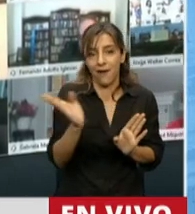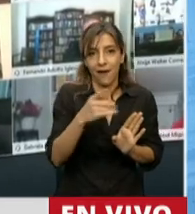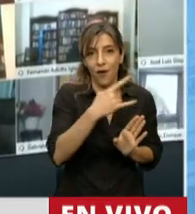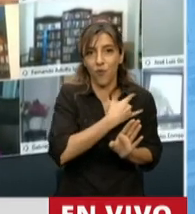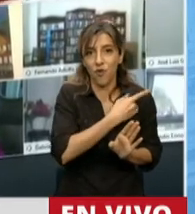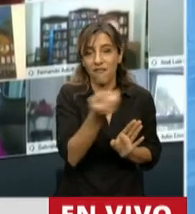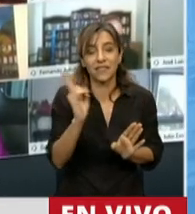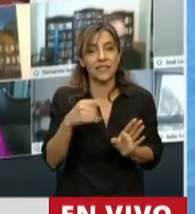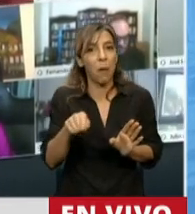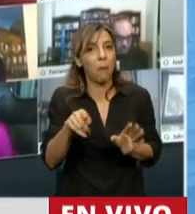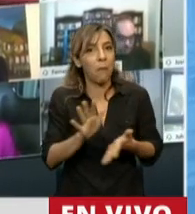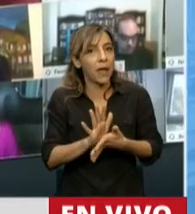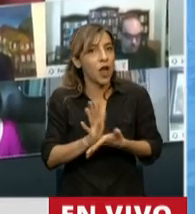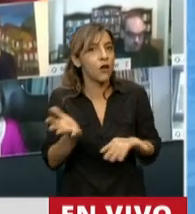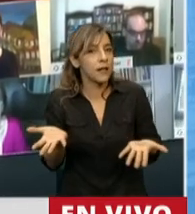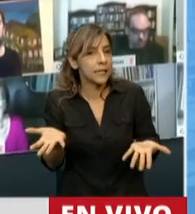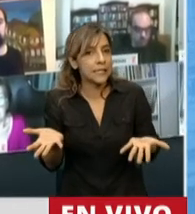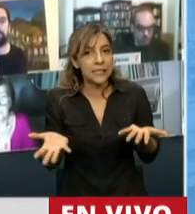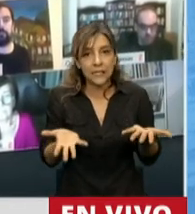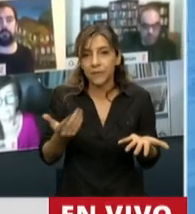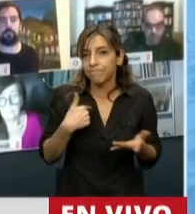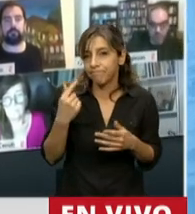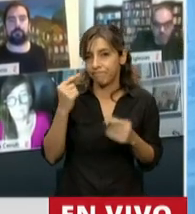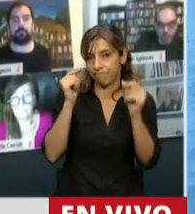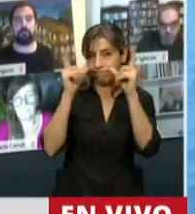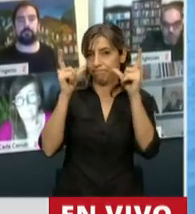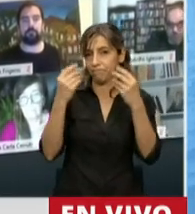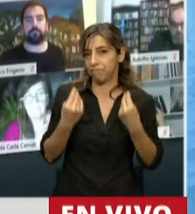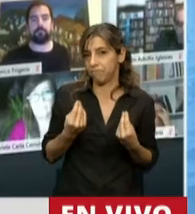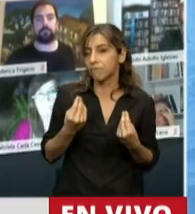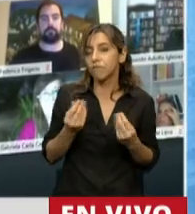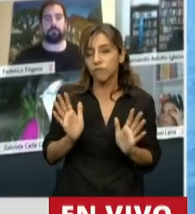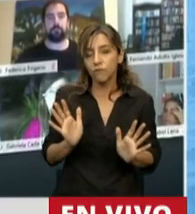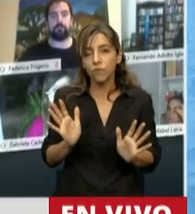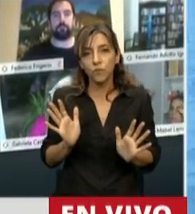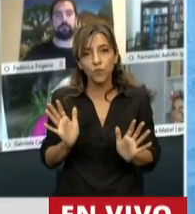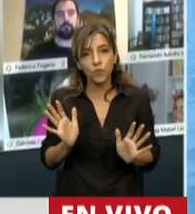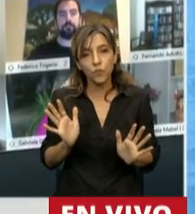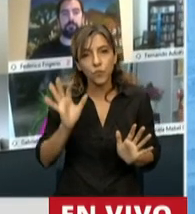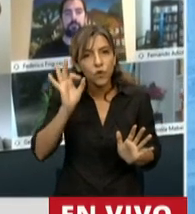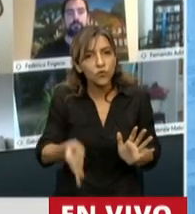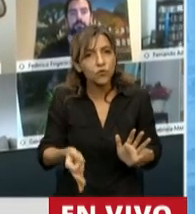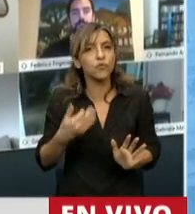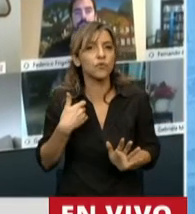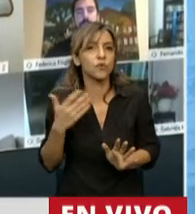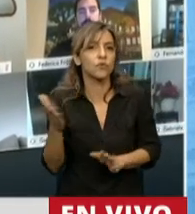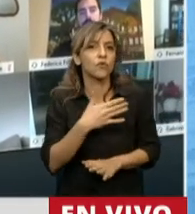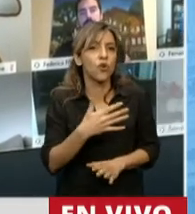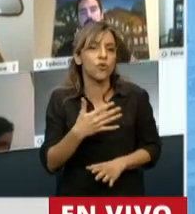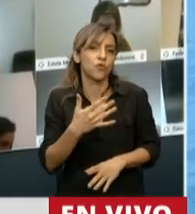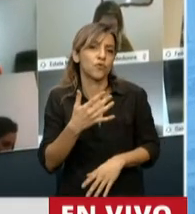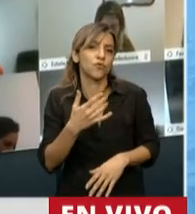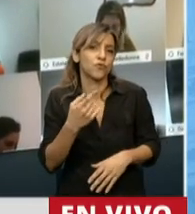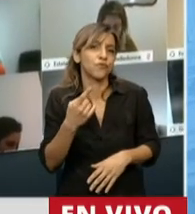que llamar nuestra atención, porque yo no dudo del compromiso con la universidad y con la educación